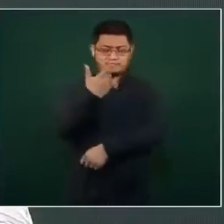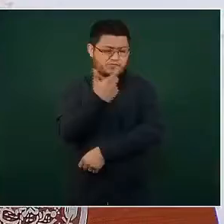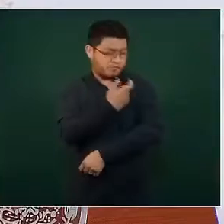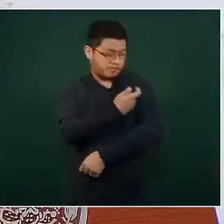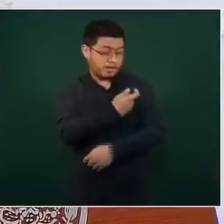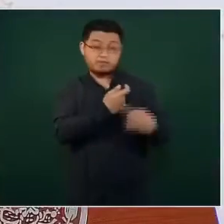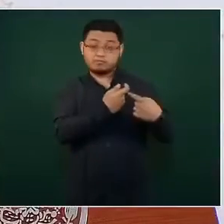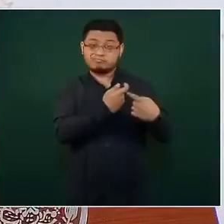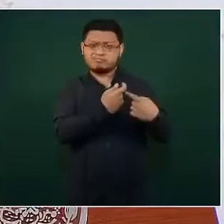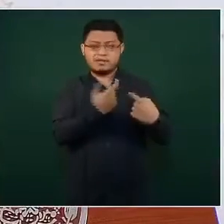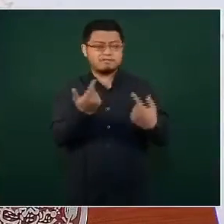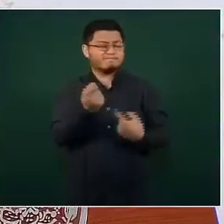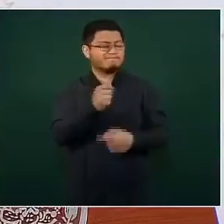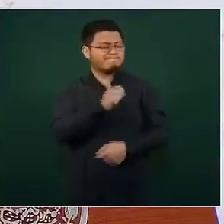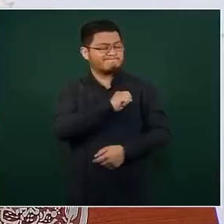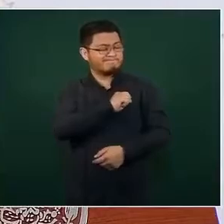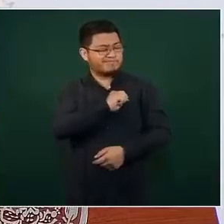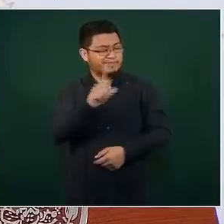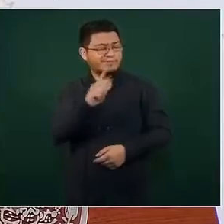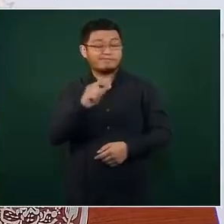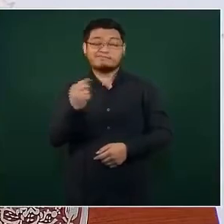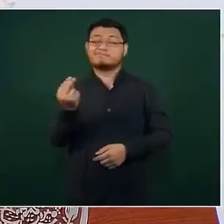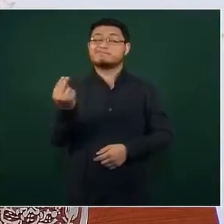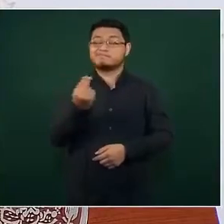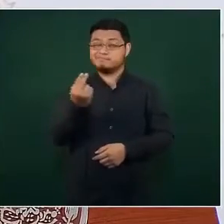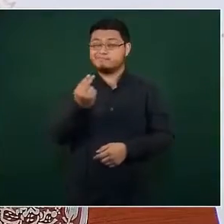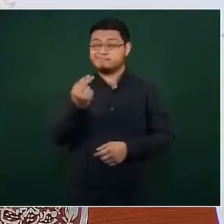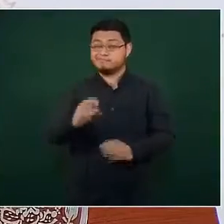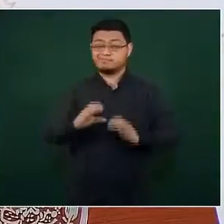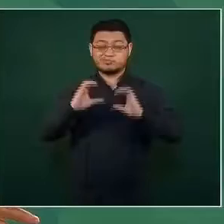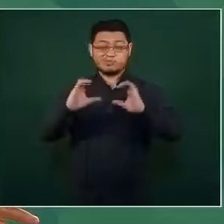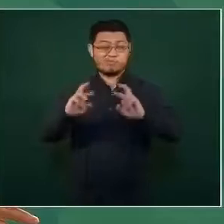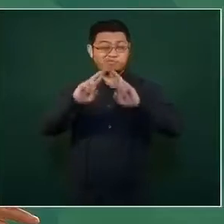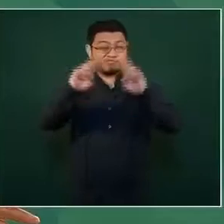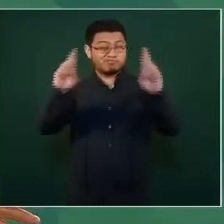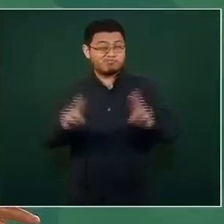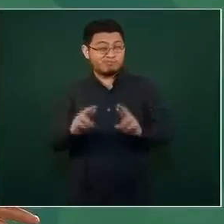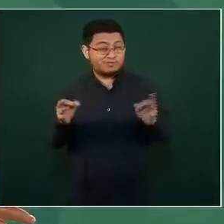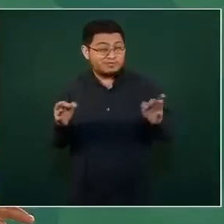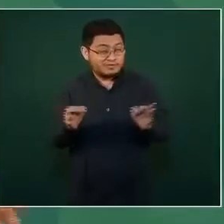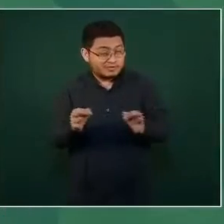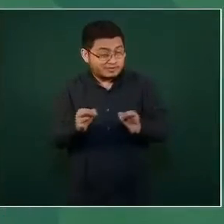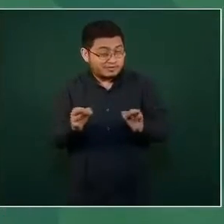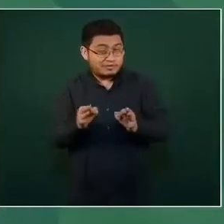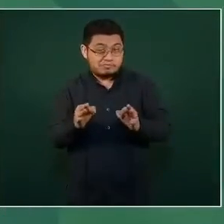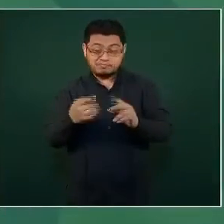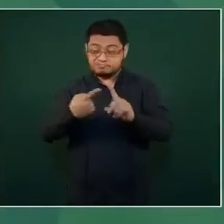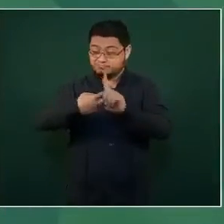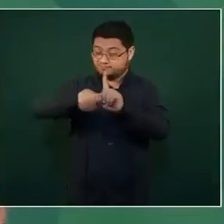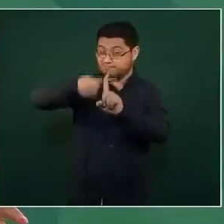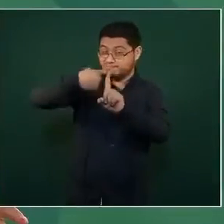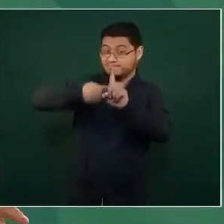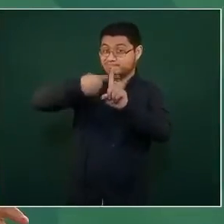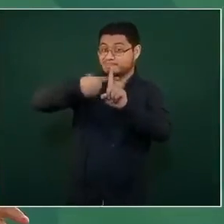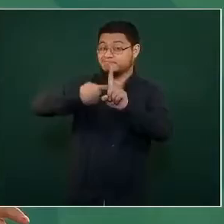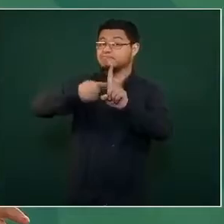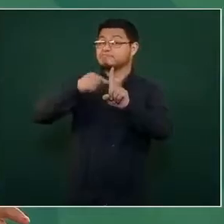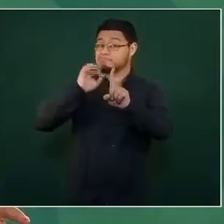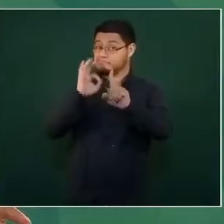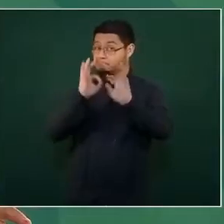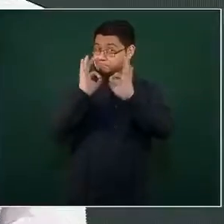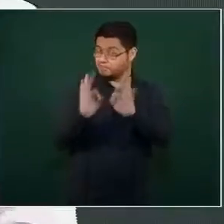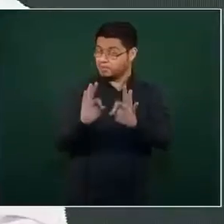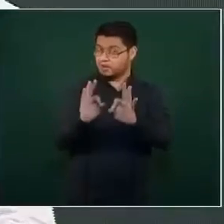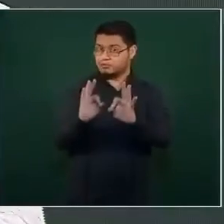requieren de refrigeración, sin tener problemas de que se nos